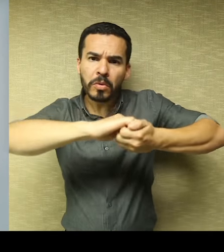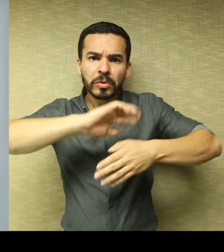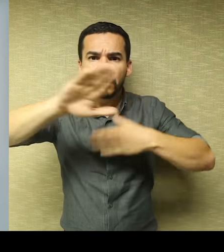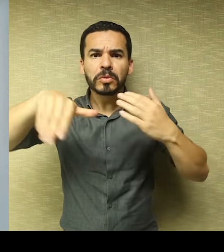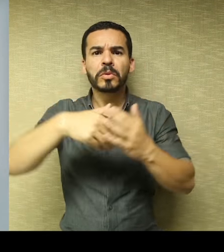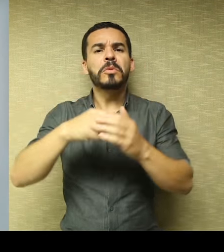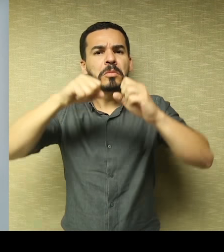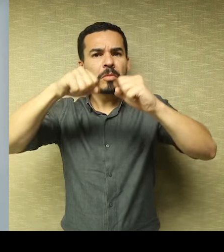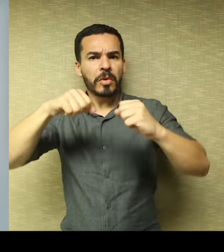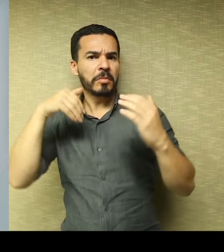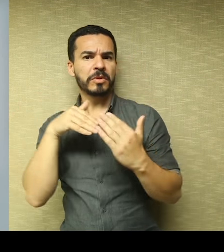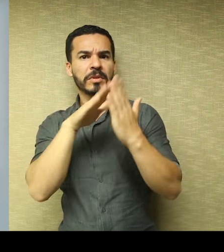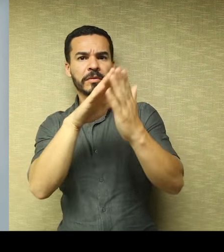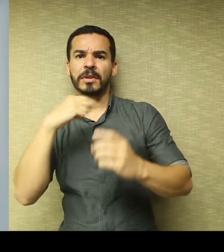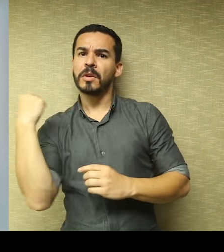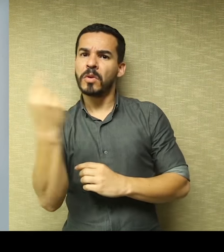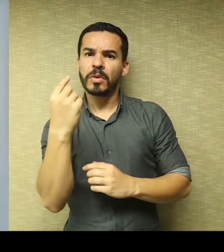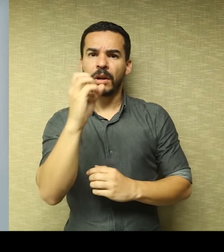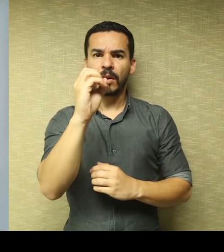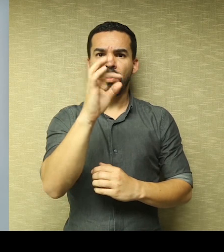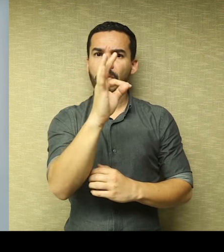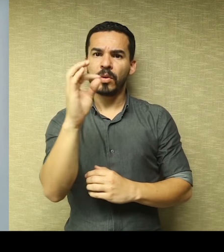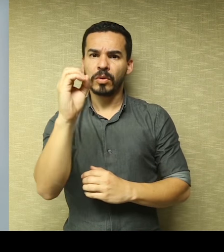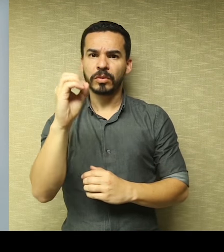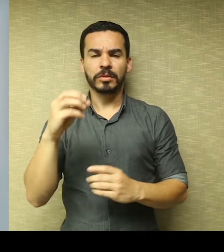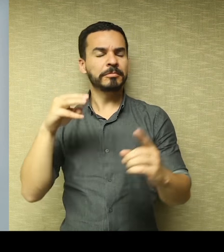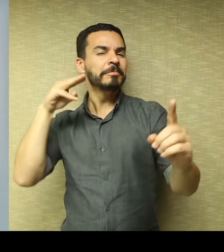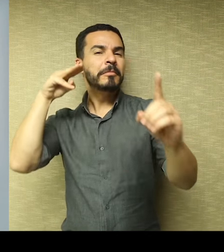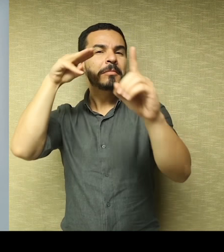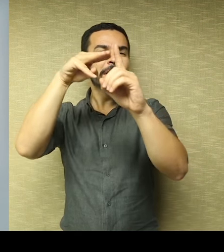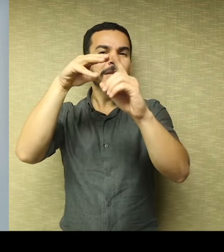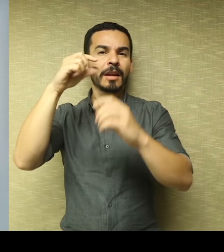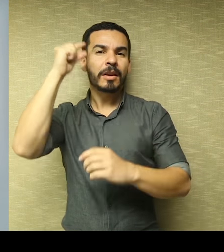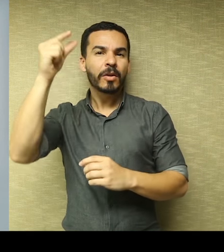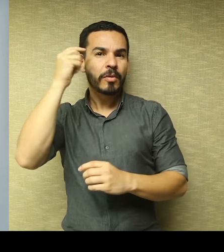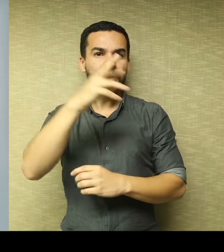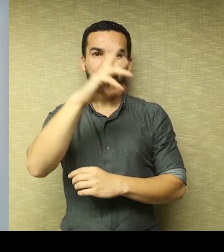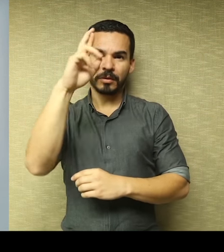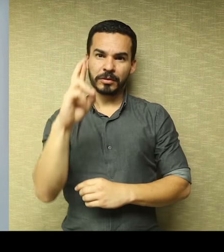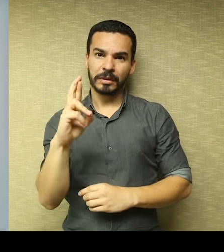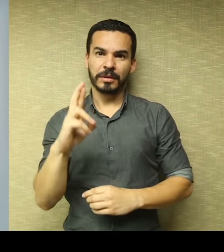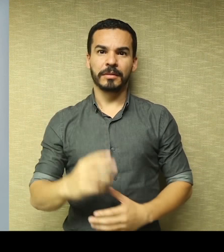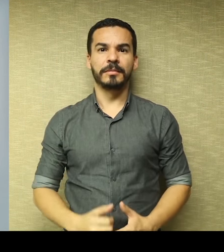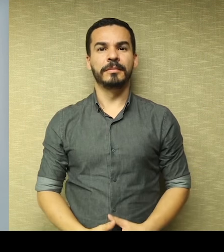Juntas y juntos, podemos enfrentar al huracán Oto. Mensaje del Gobierno de la República. ¡Gracias!